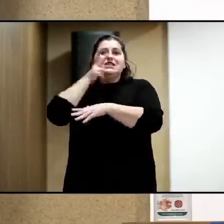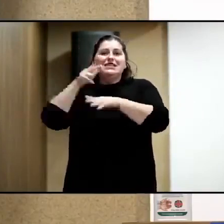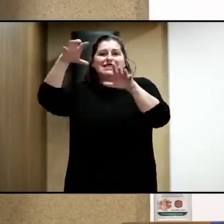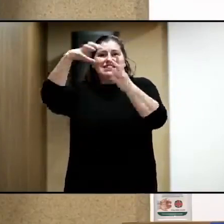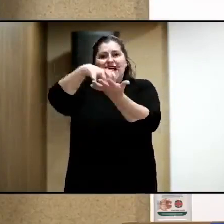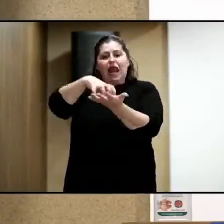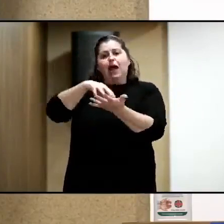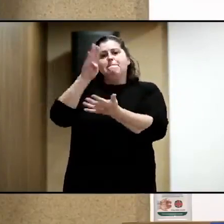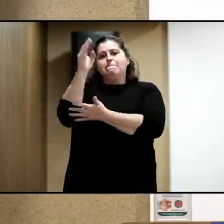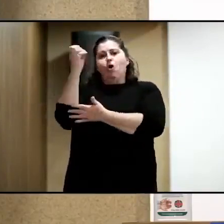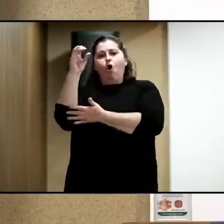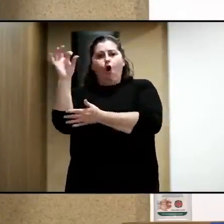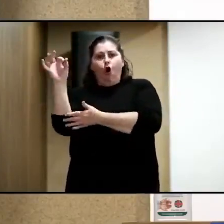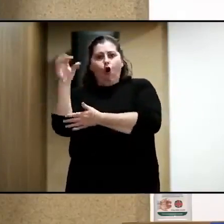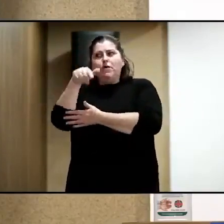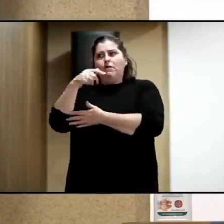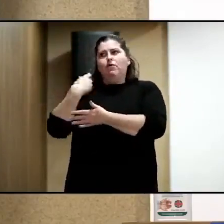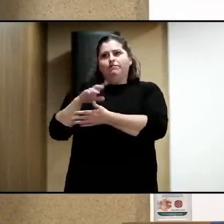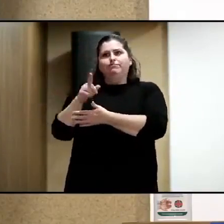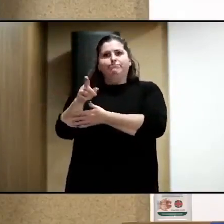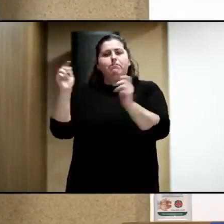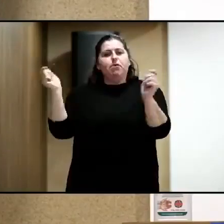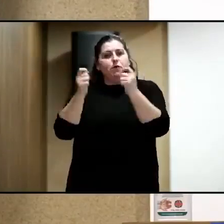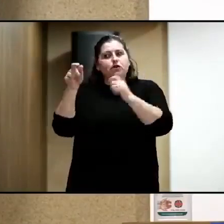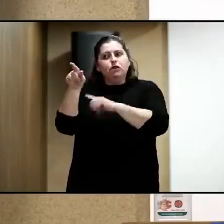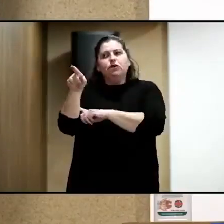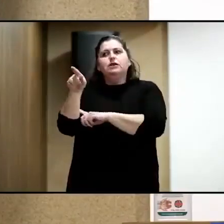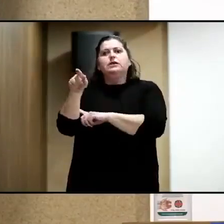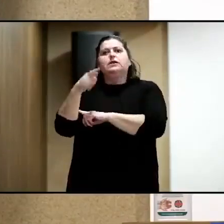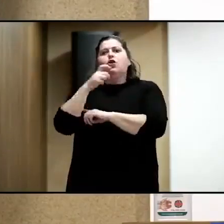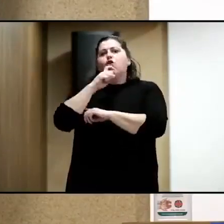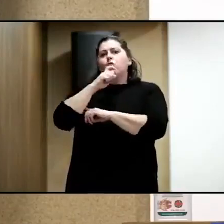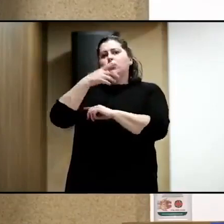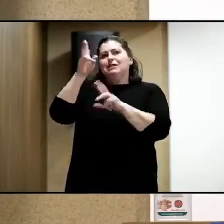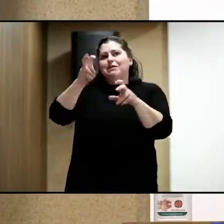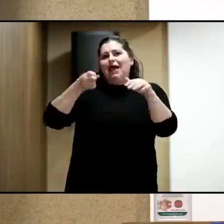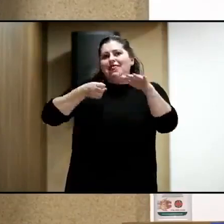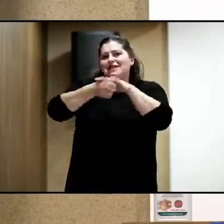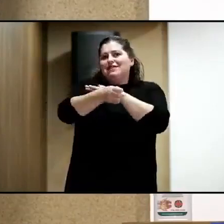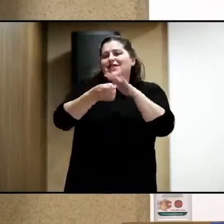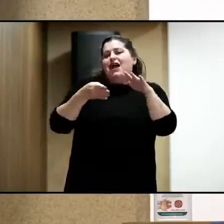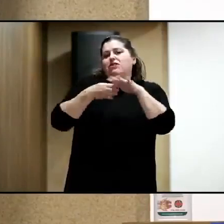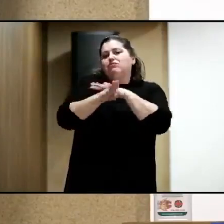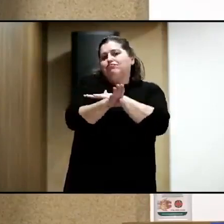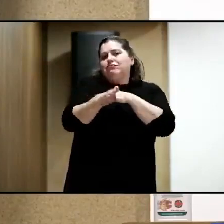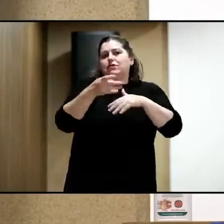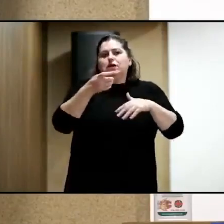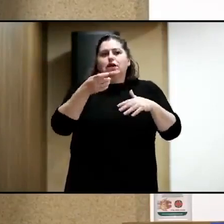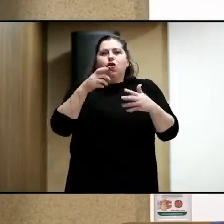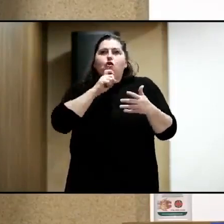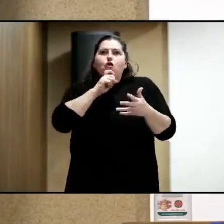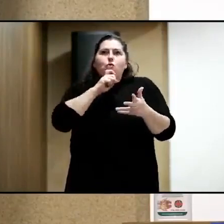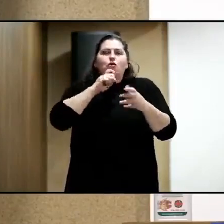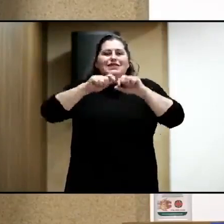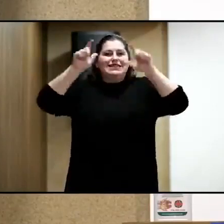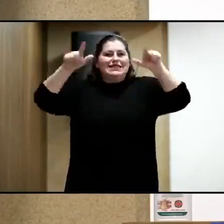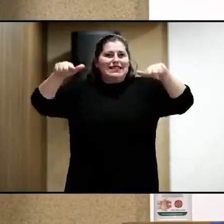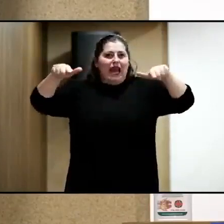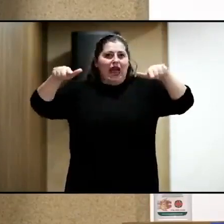Primavera Sound, que nos va a contar un poco cómo están abordando el tema de la accesibilidad e inclusión en las salas de